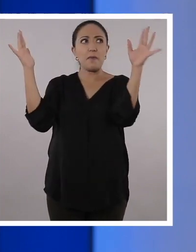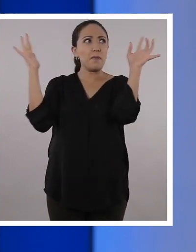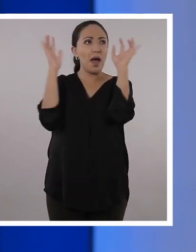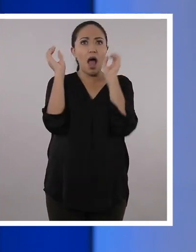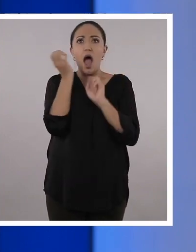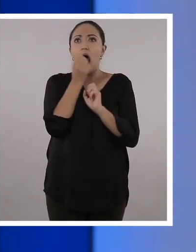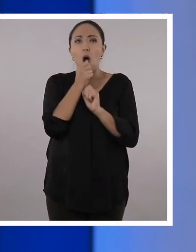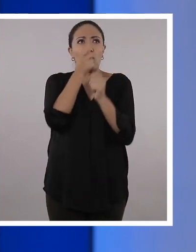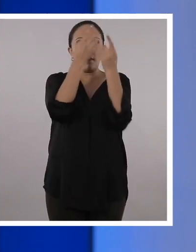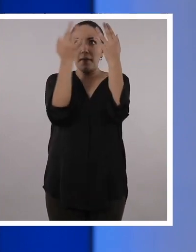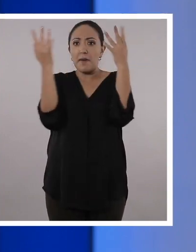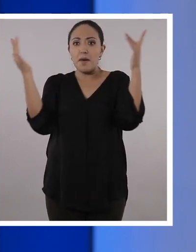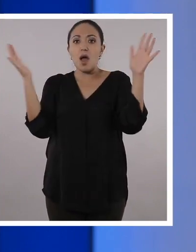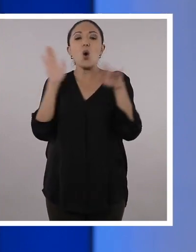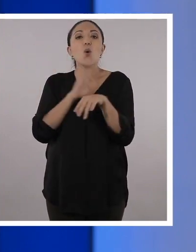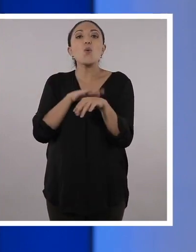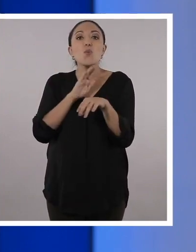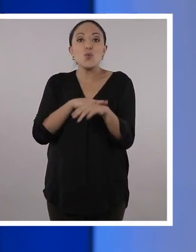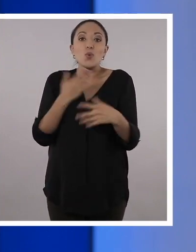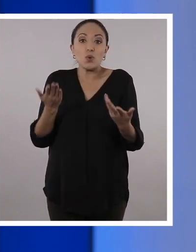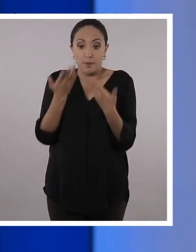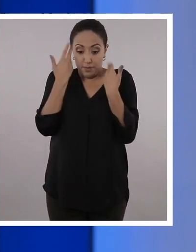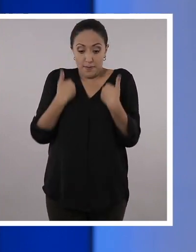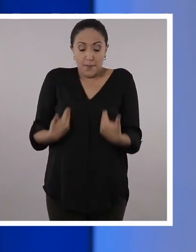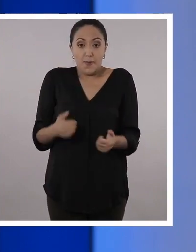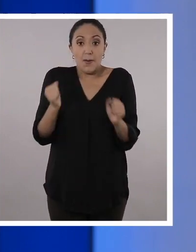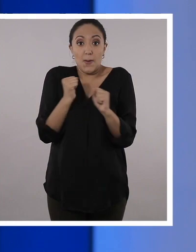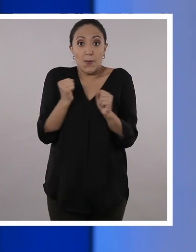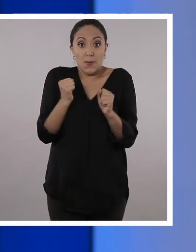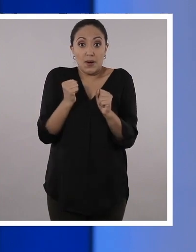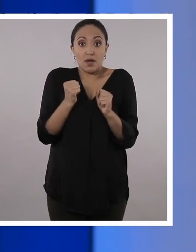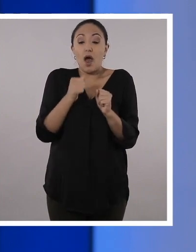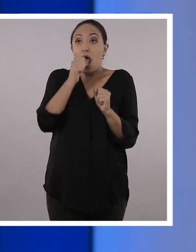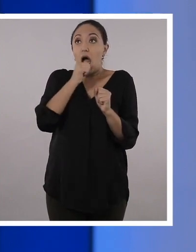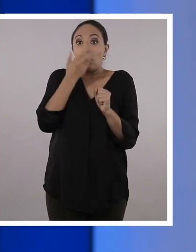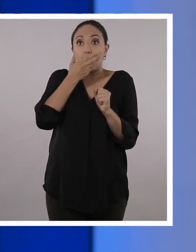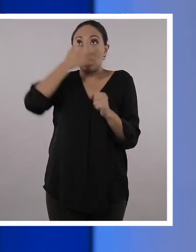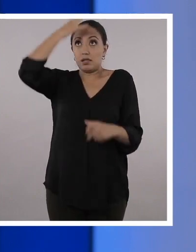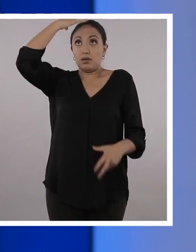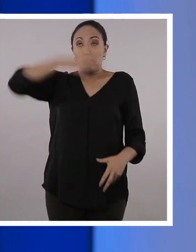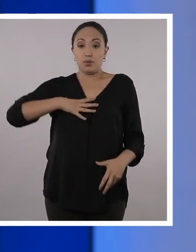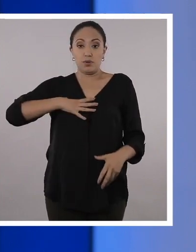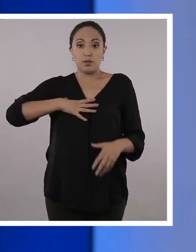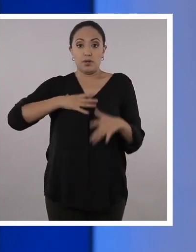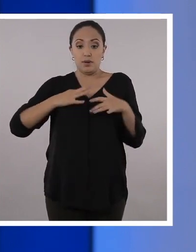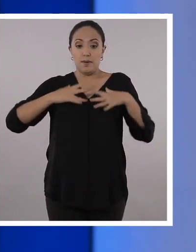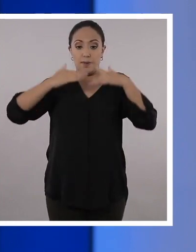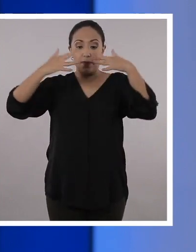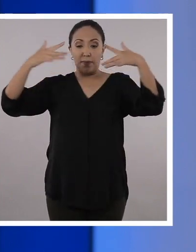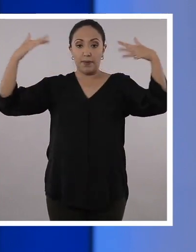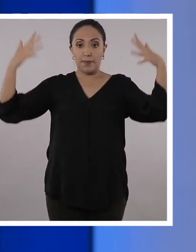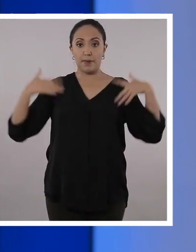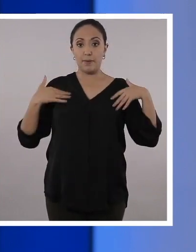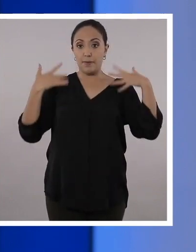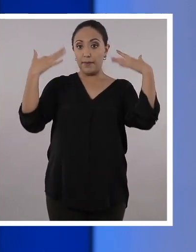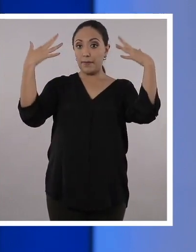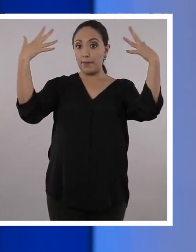se forma como gotitas de agua? Bueno, esto fue debido a la convección. El agua caliente produjo este vapor.